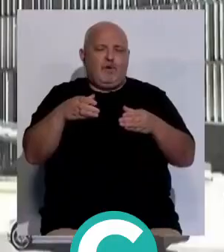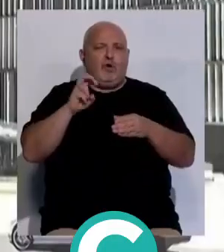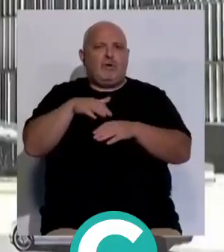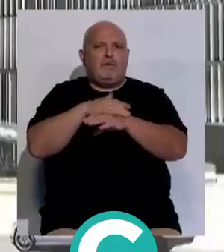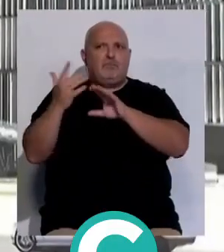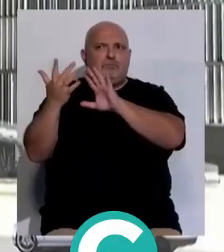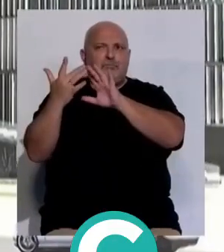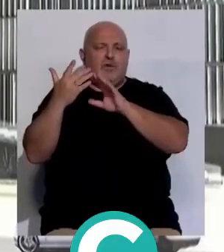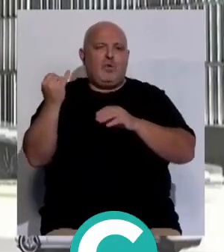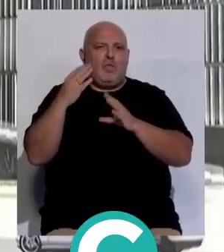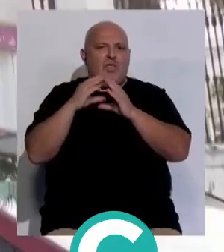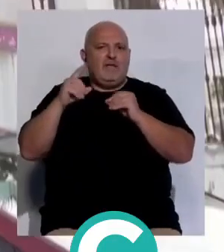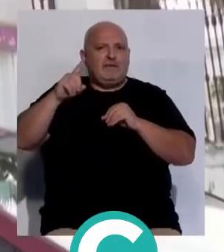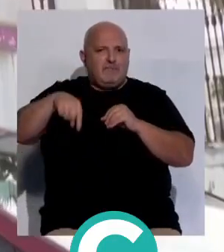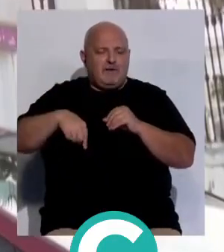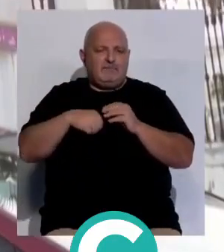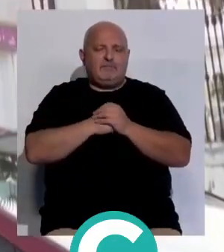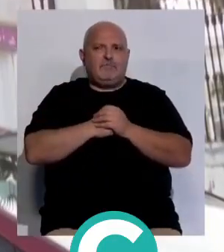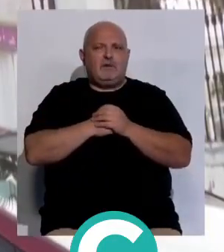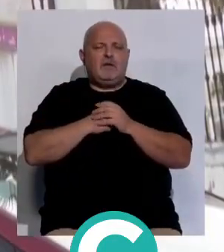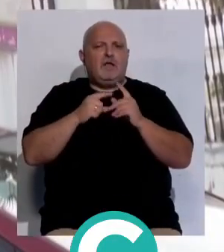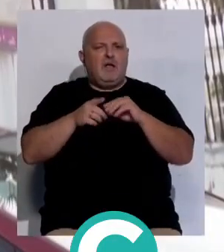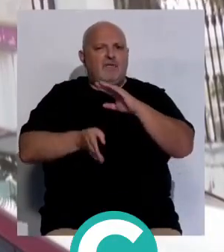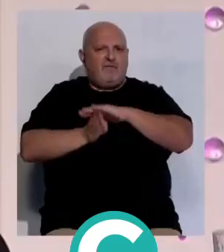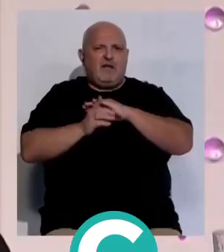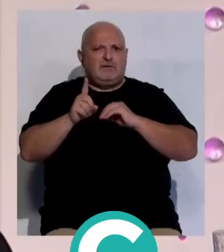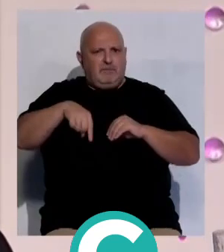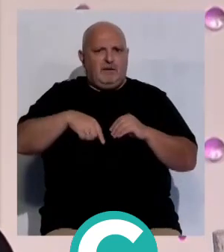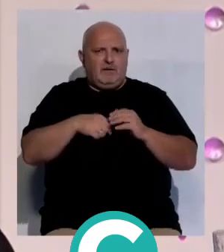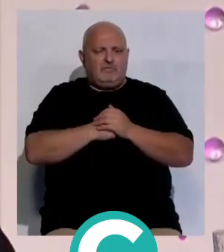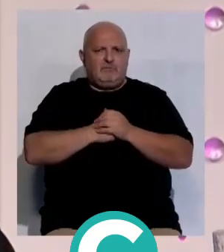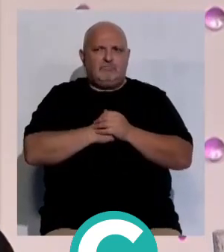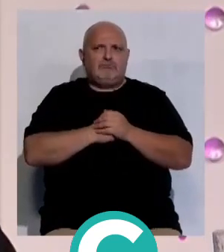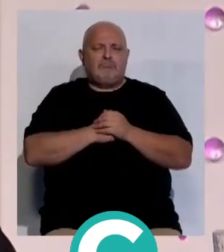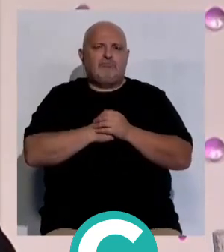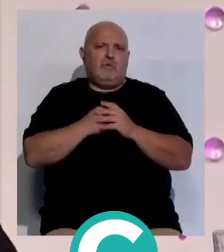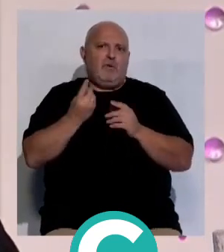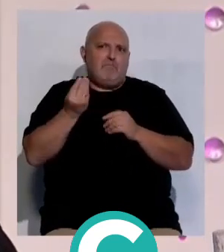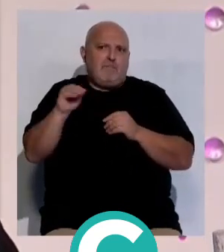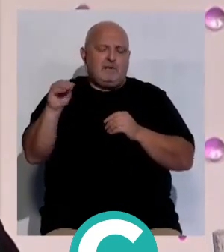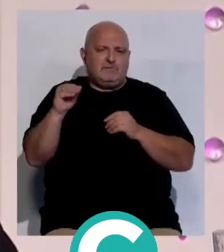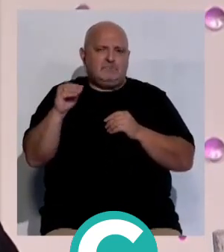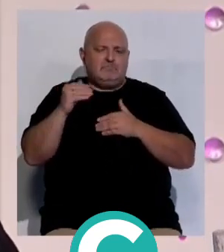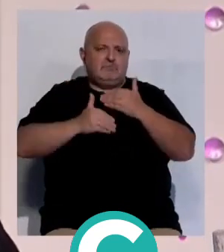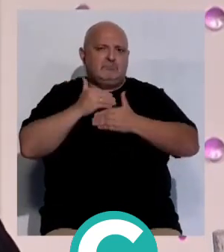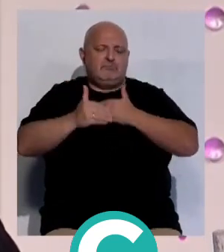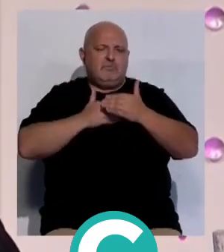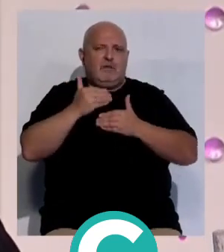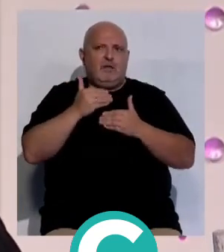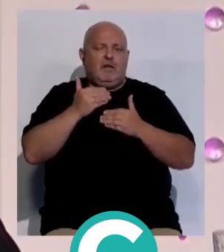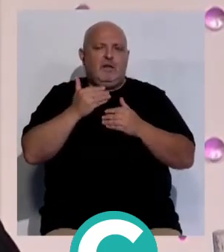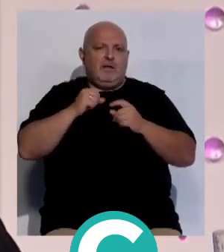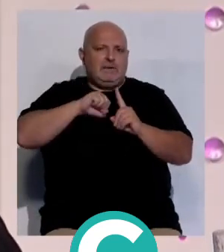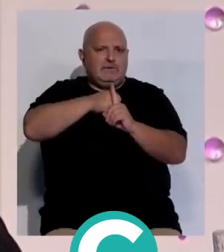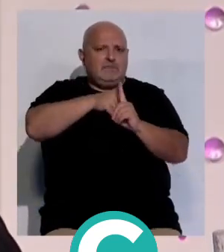administraciones como la Junta de Andalucía... Bueno, vamos a estar en todo. Vamos a subir un ritmo, vamos a